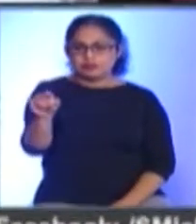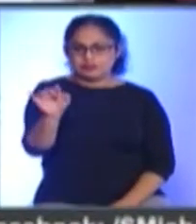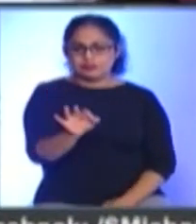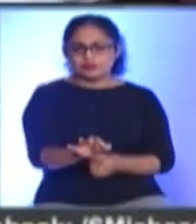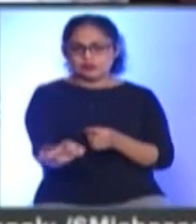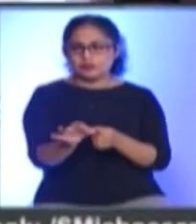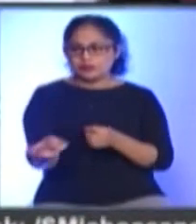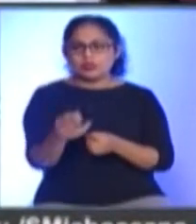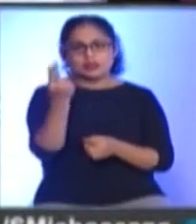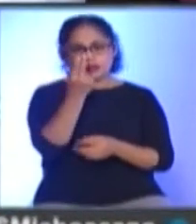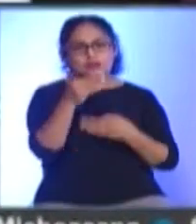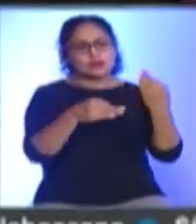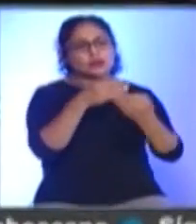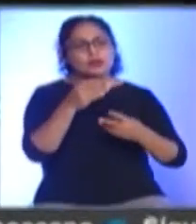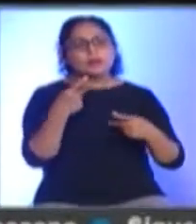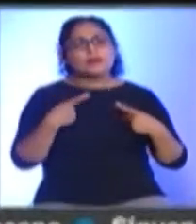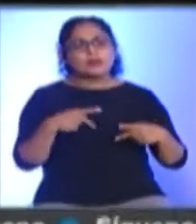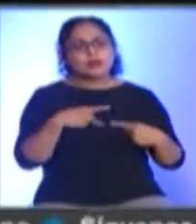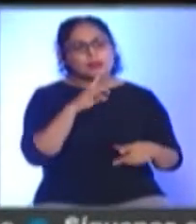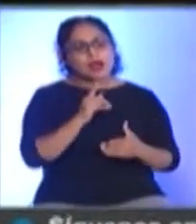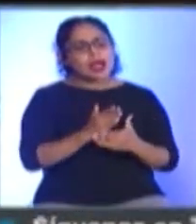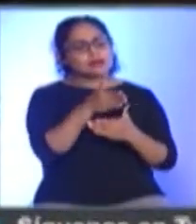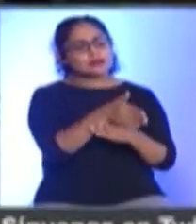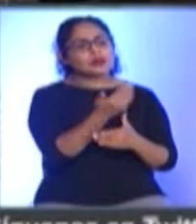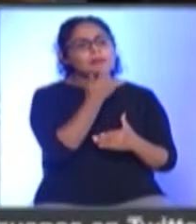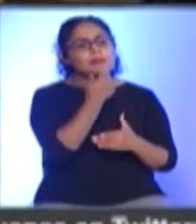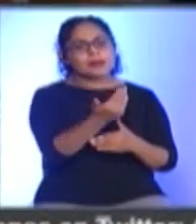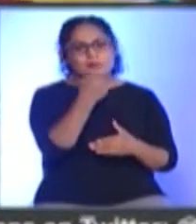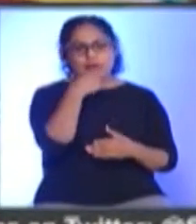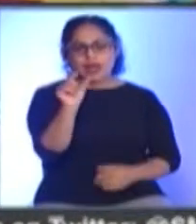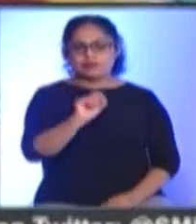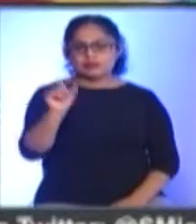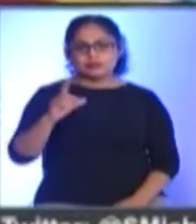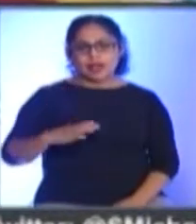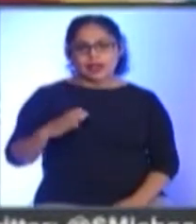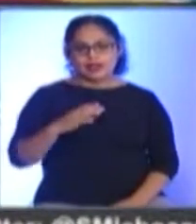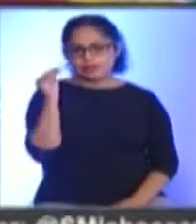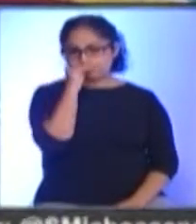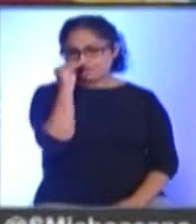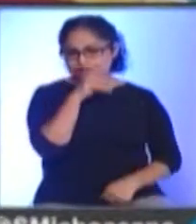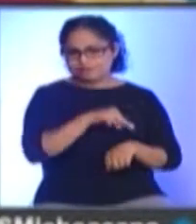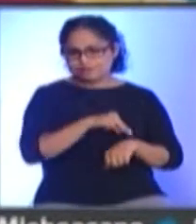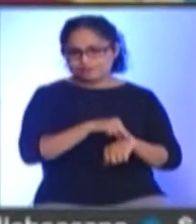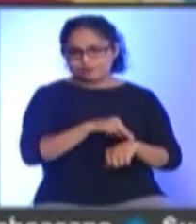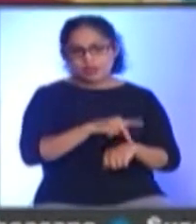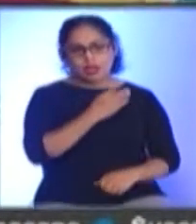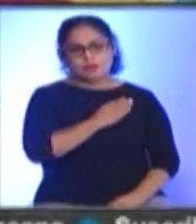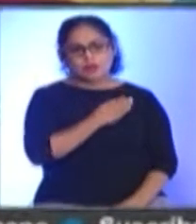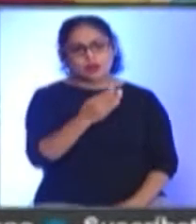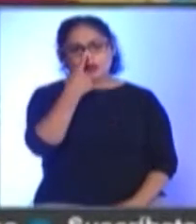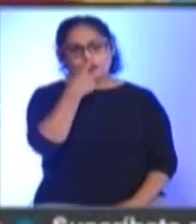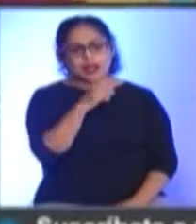que todas las personas tengan la oportunidad de acceder a servicios de primera calidad totalmente gratuitos Y con ello contribuir para